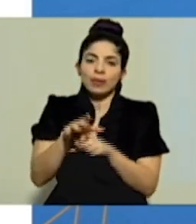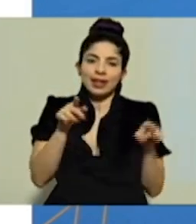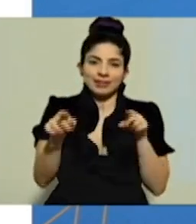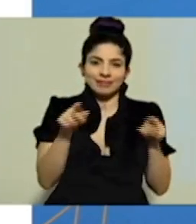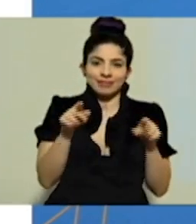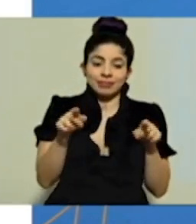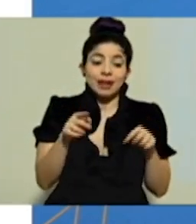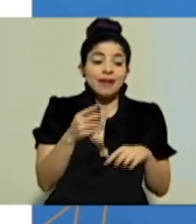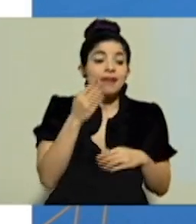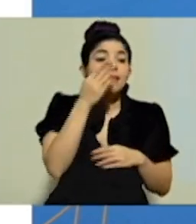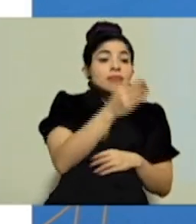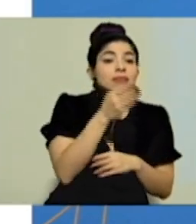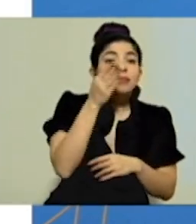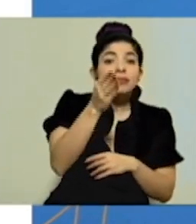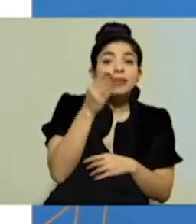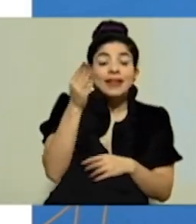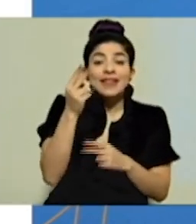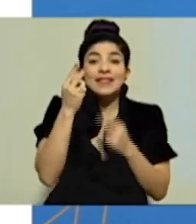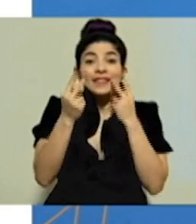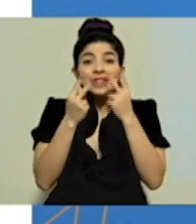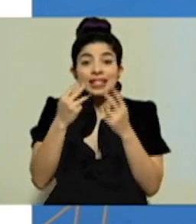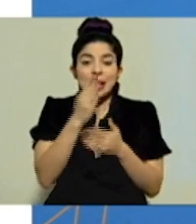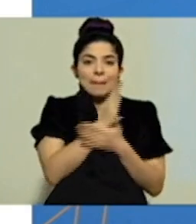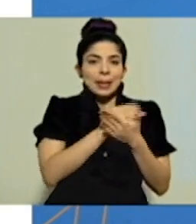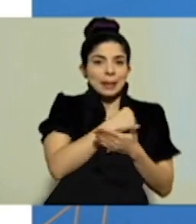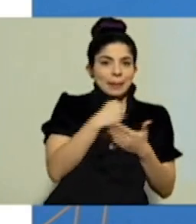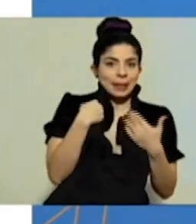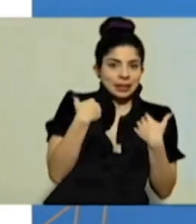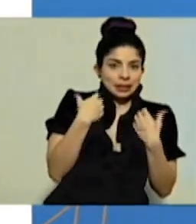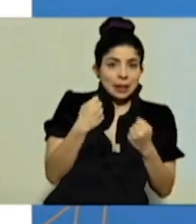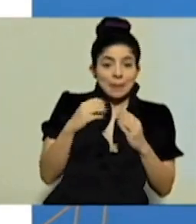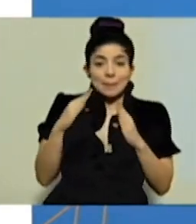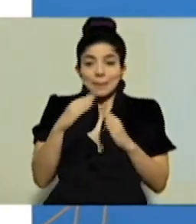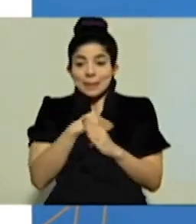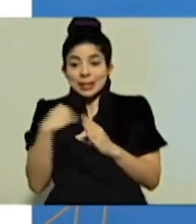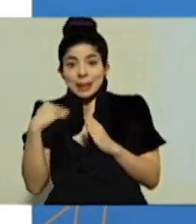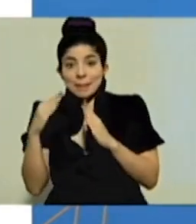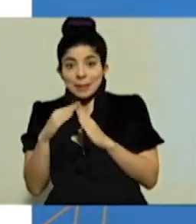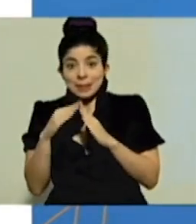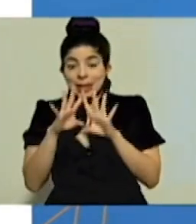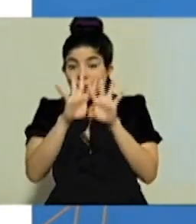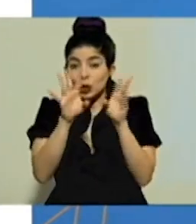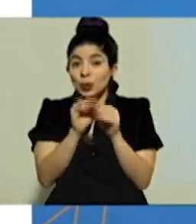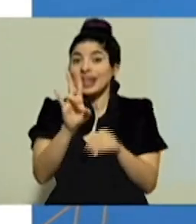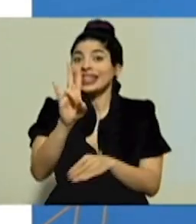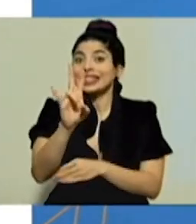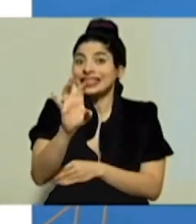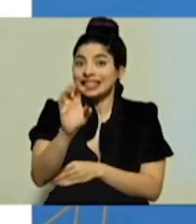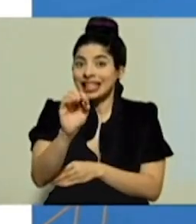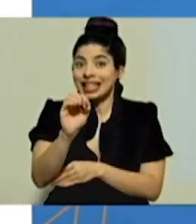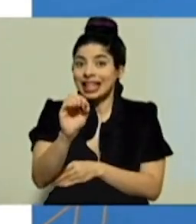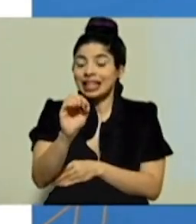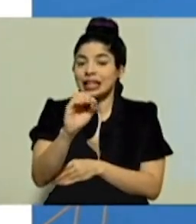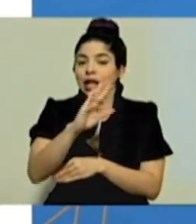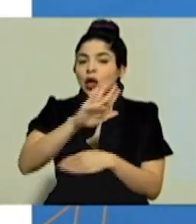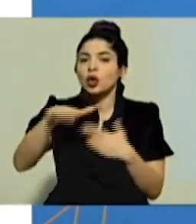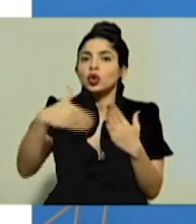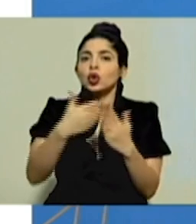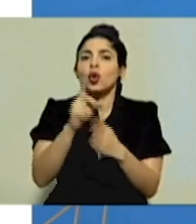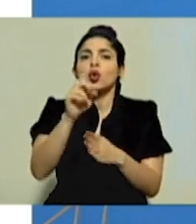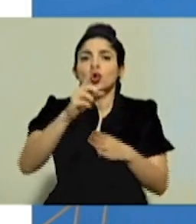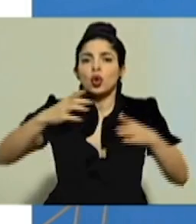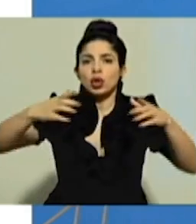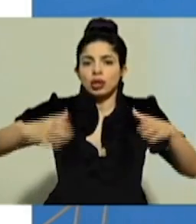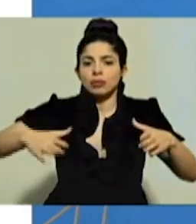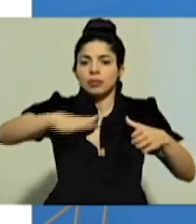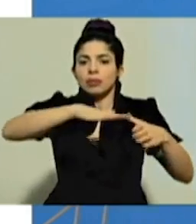las visitas que hicimos al Ministerio de Salud y al Ministerio de Vivienda, de estas 70, que todas fueron en el área, en la